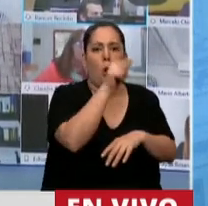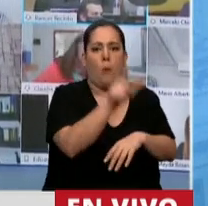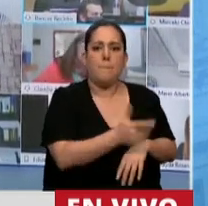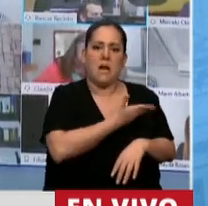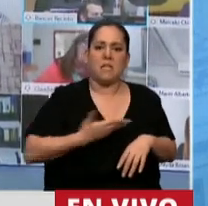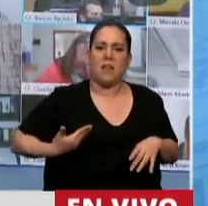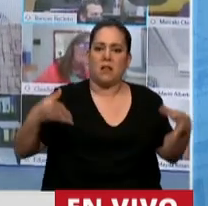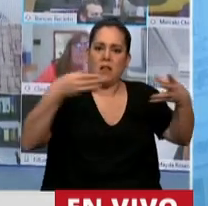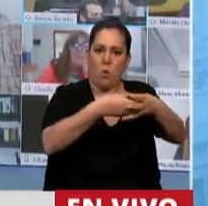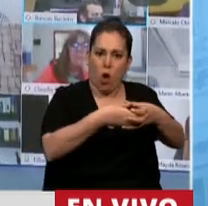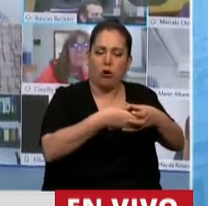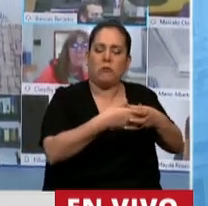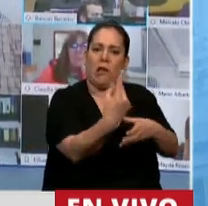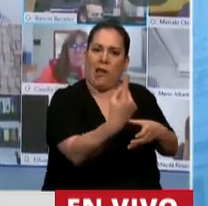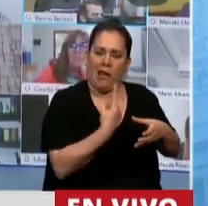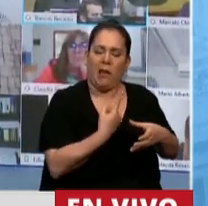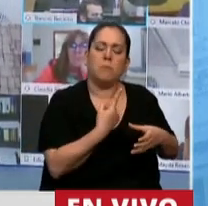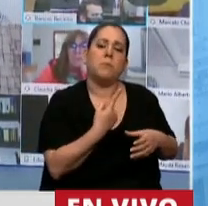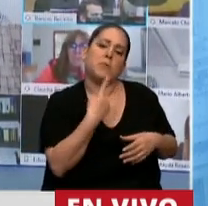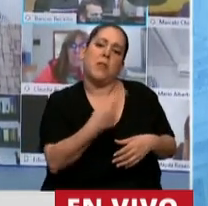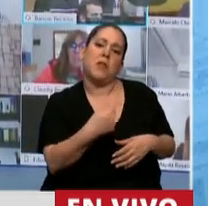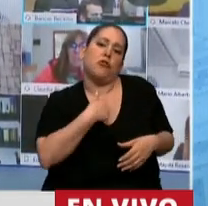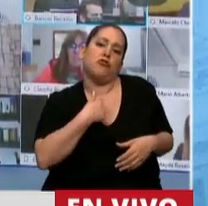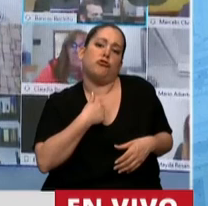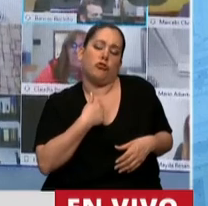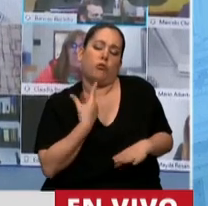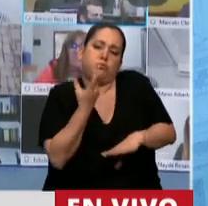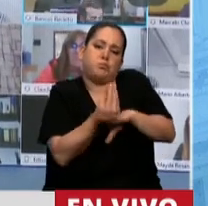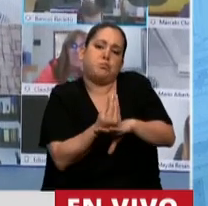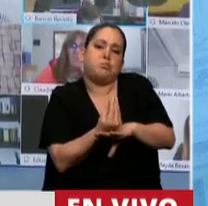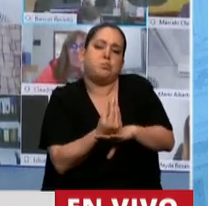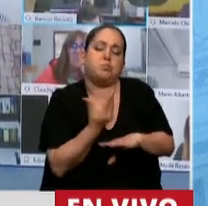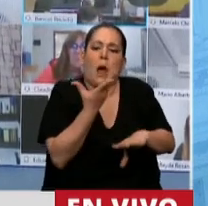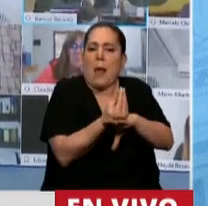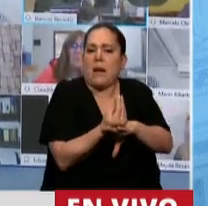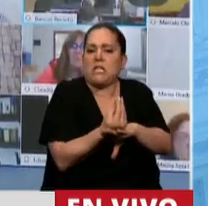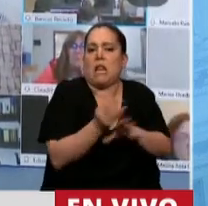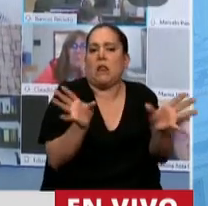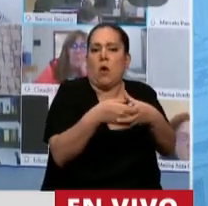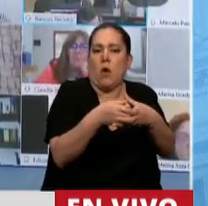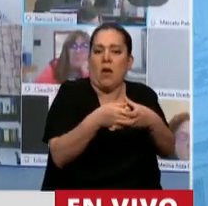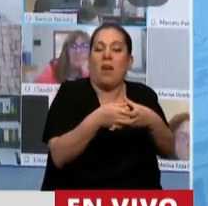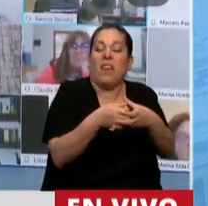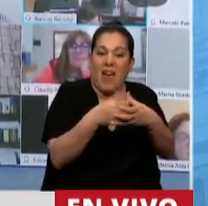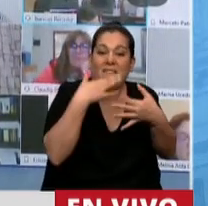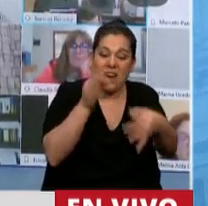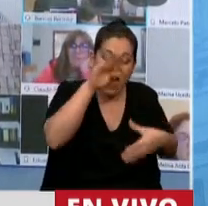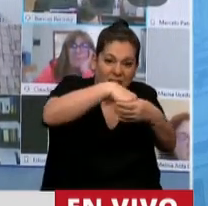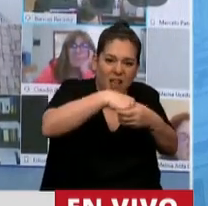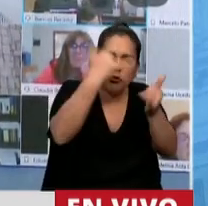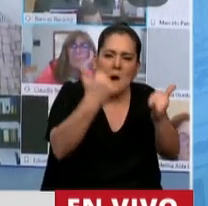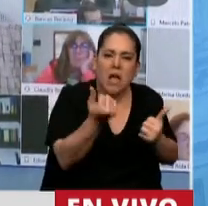se representa a él mismo con respecto a un presidente de un interbloque que representa a 116 diputados.